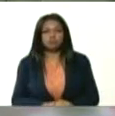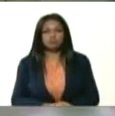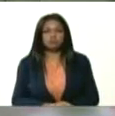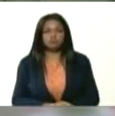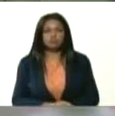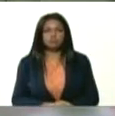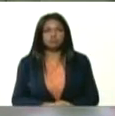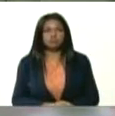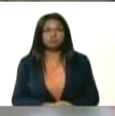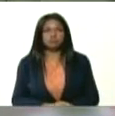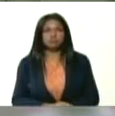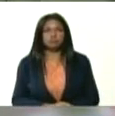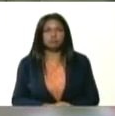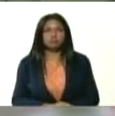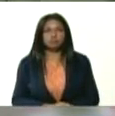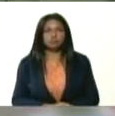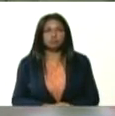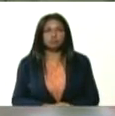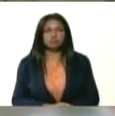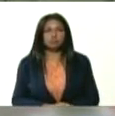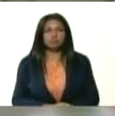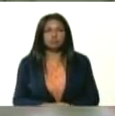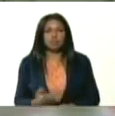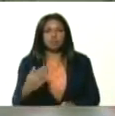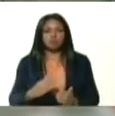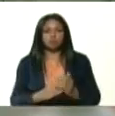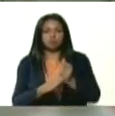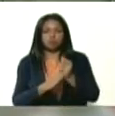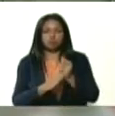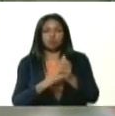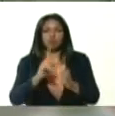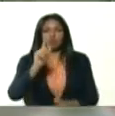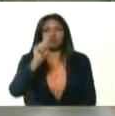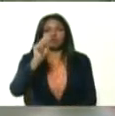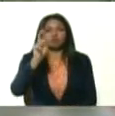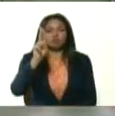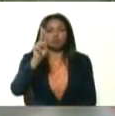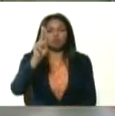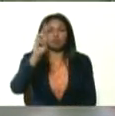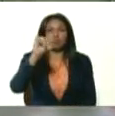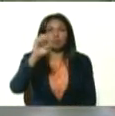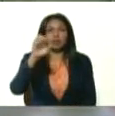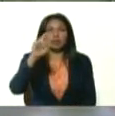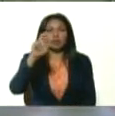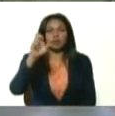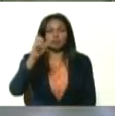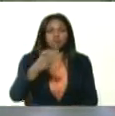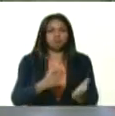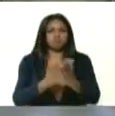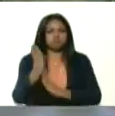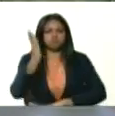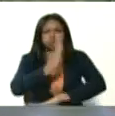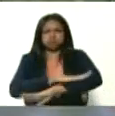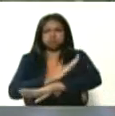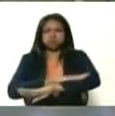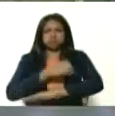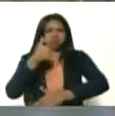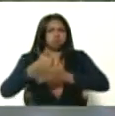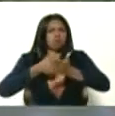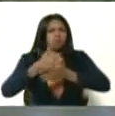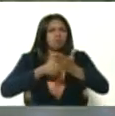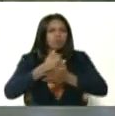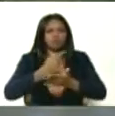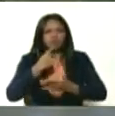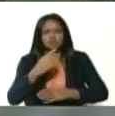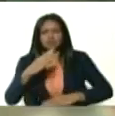Era el conductor de este comandante de Tumeremo. Máxima moral combativa, por eso siempre digo,